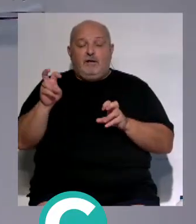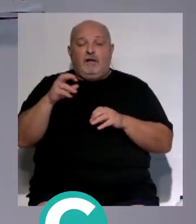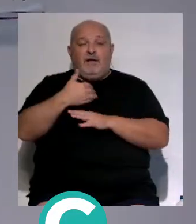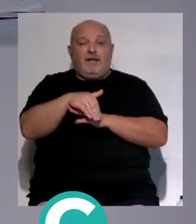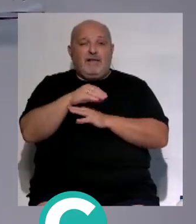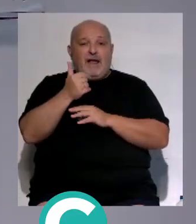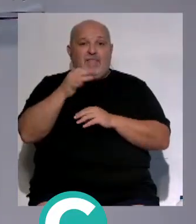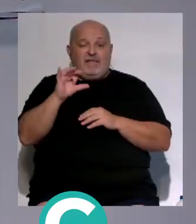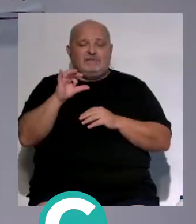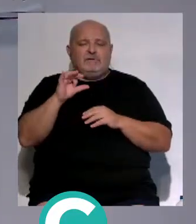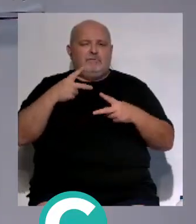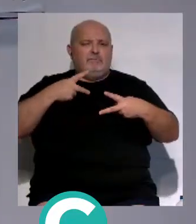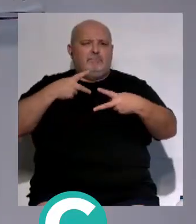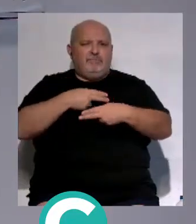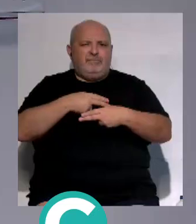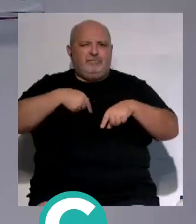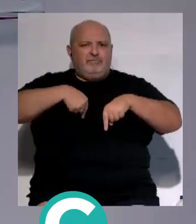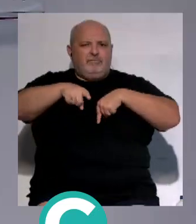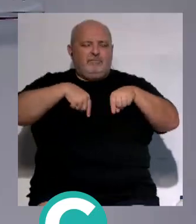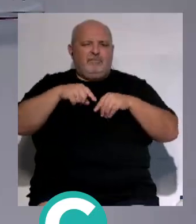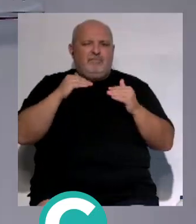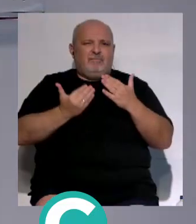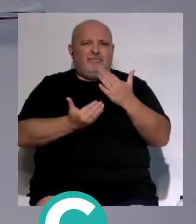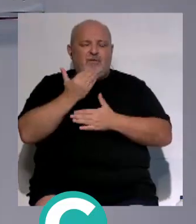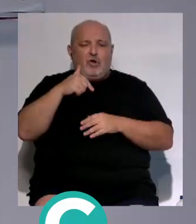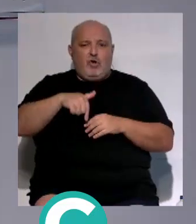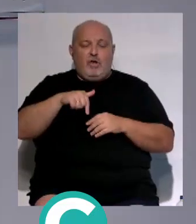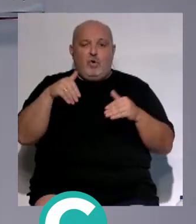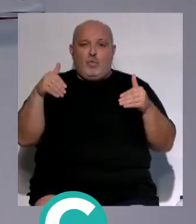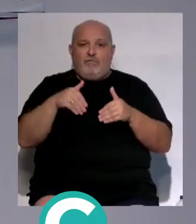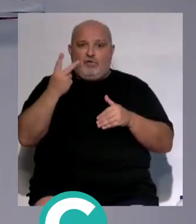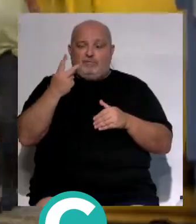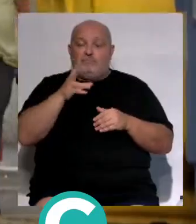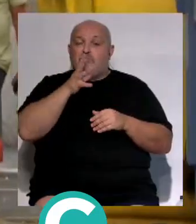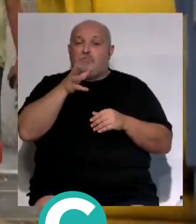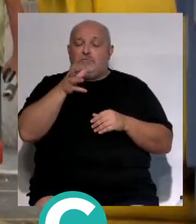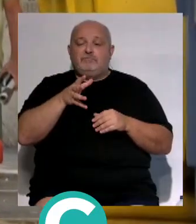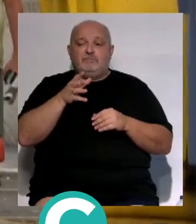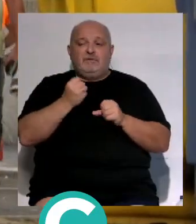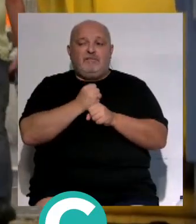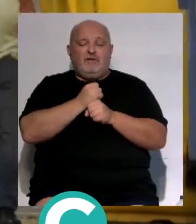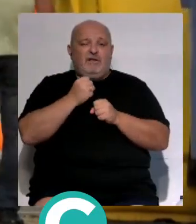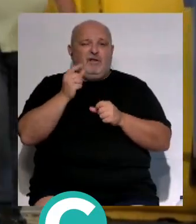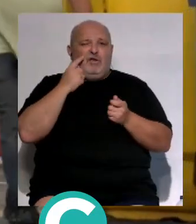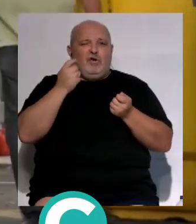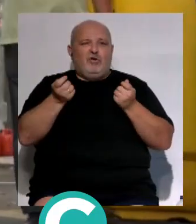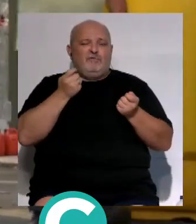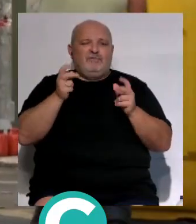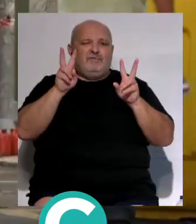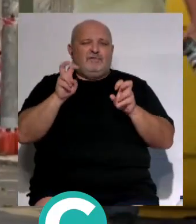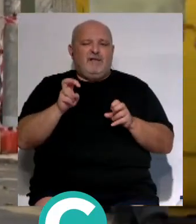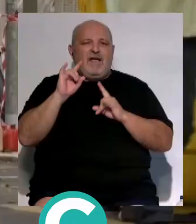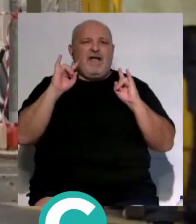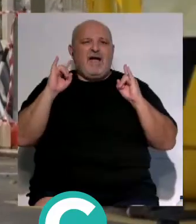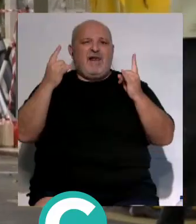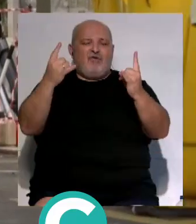calle Acacias permanece cortada al tráfico durante las mañanas de hoy y este jueves. El motivo, los trabajos de control y supervisión del